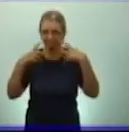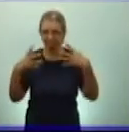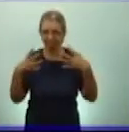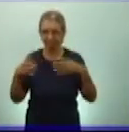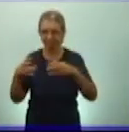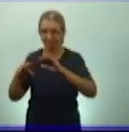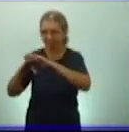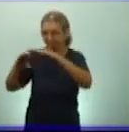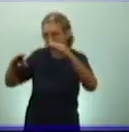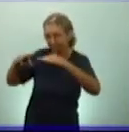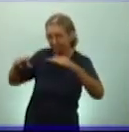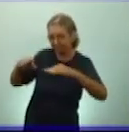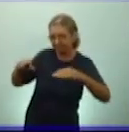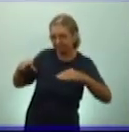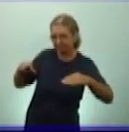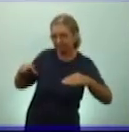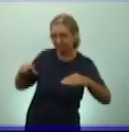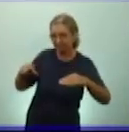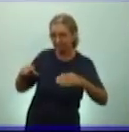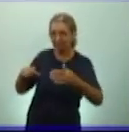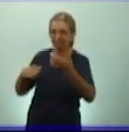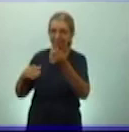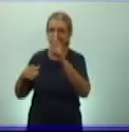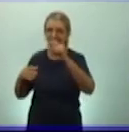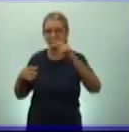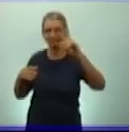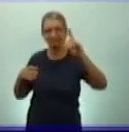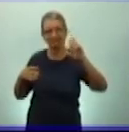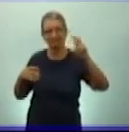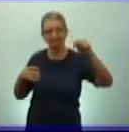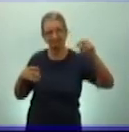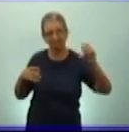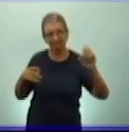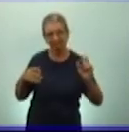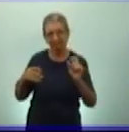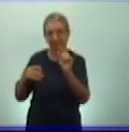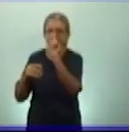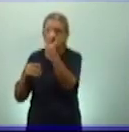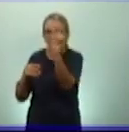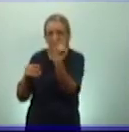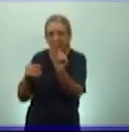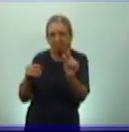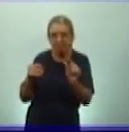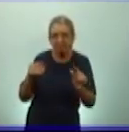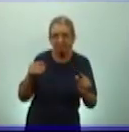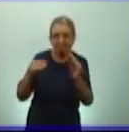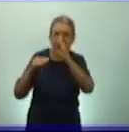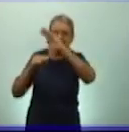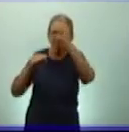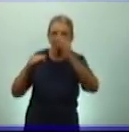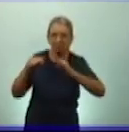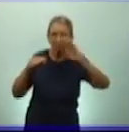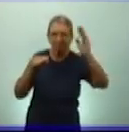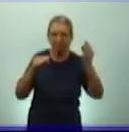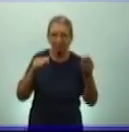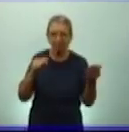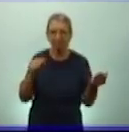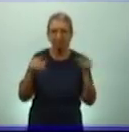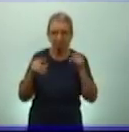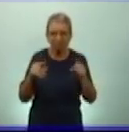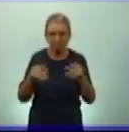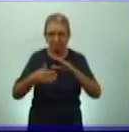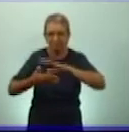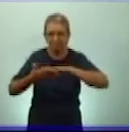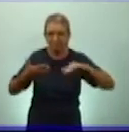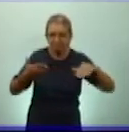de cultivo, llamadas andenes, sus acueductos y canales en las laderas de las montañas. Todo esto les permitió